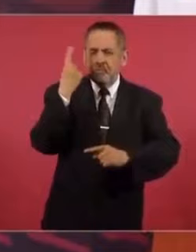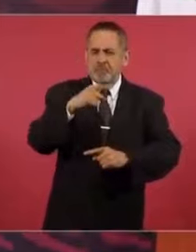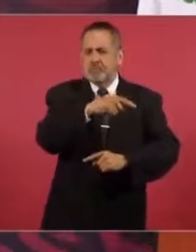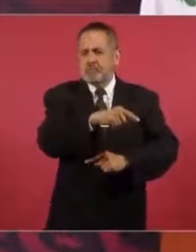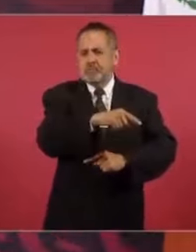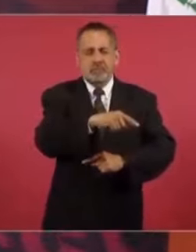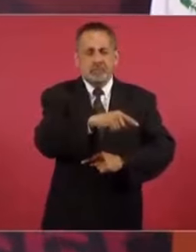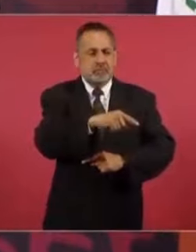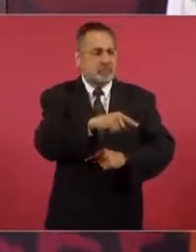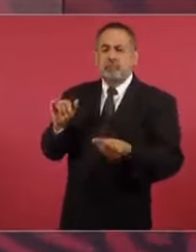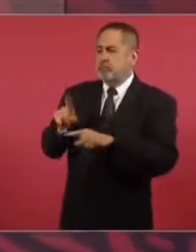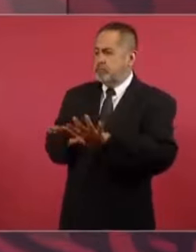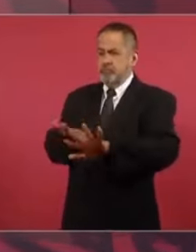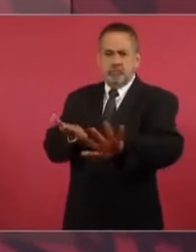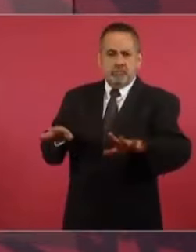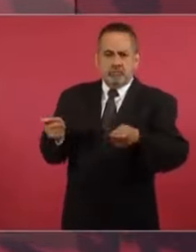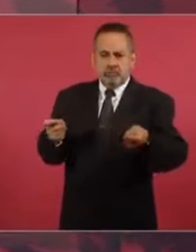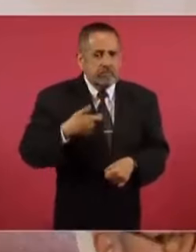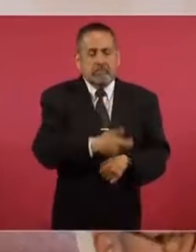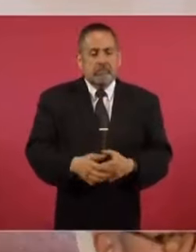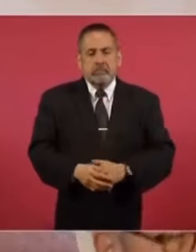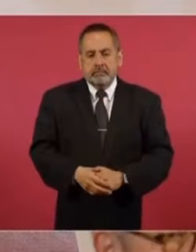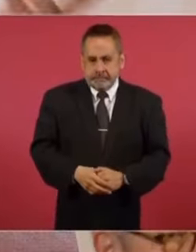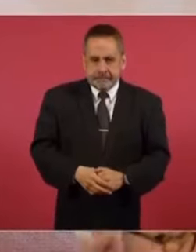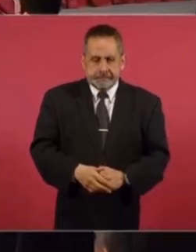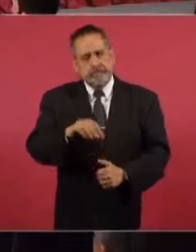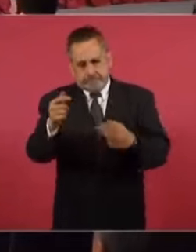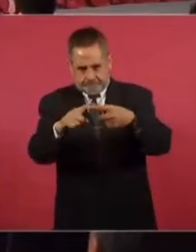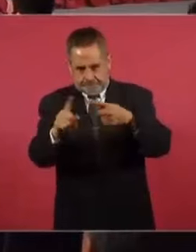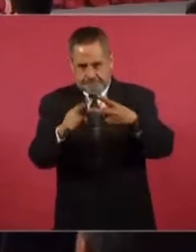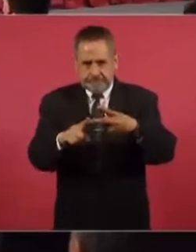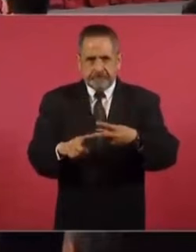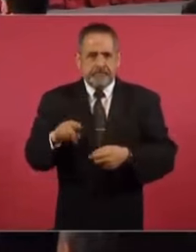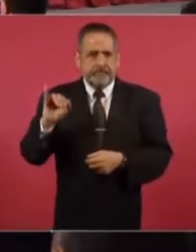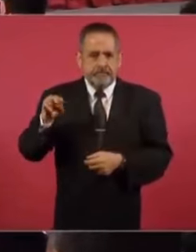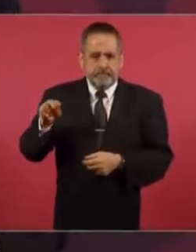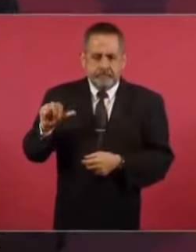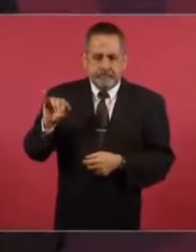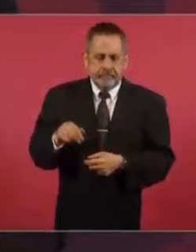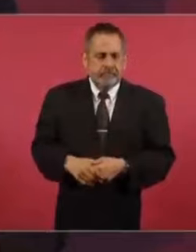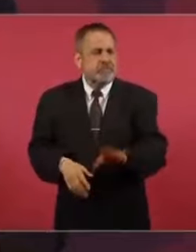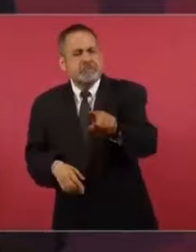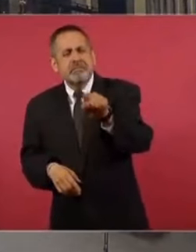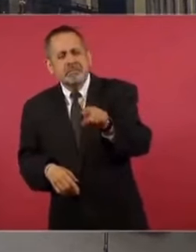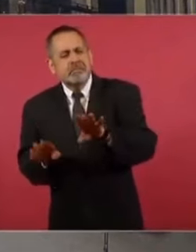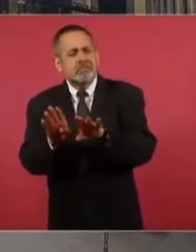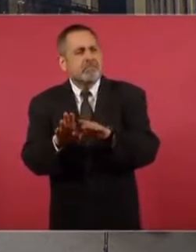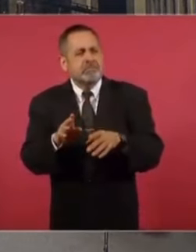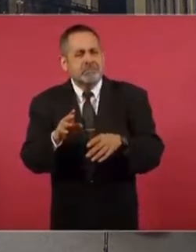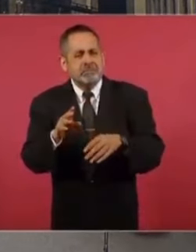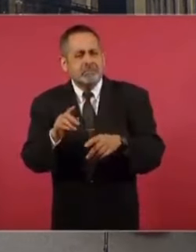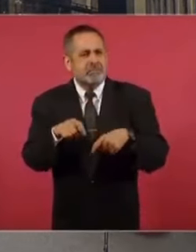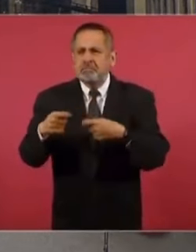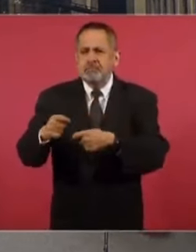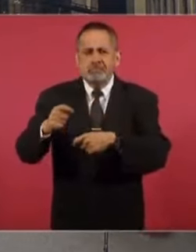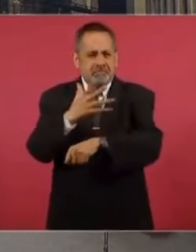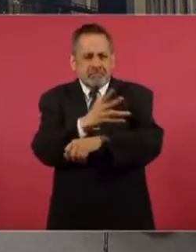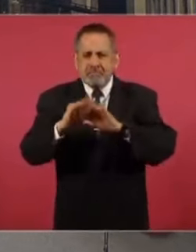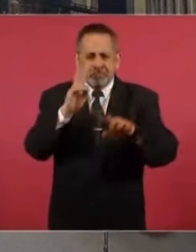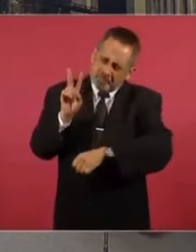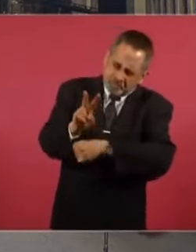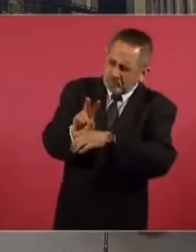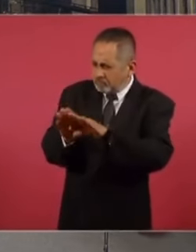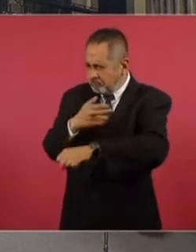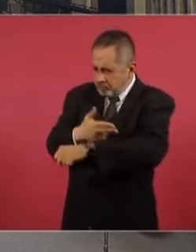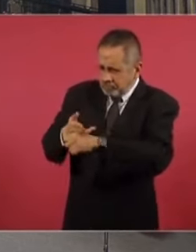Para que no hubiese monopolio en la comunicación. Bueno, ¿cuál otro organismo? Transparencia. Ay, presidente, ¿qué mecanismo de transparencia se le dejaría a la ciudadanía